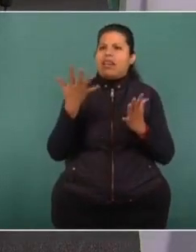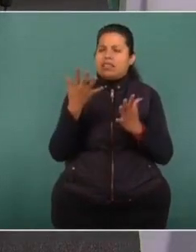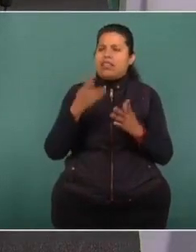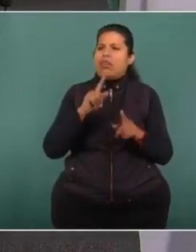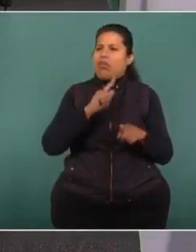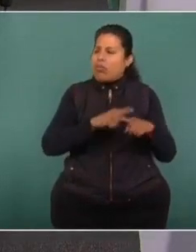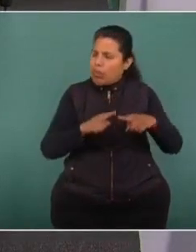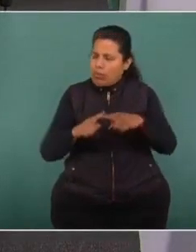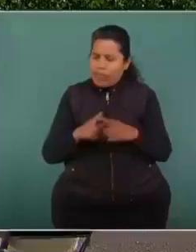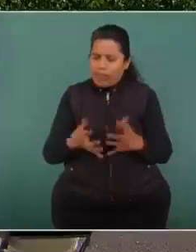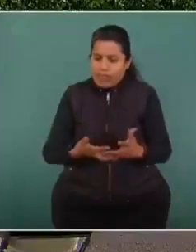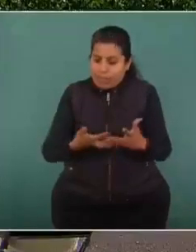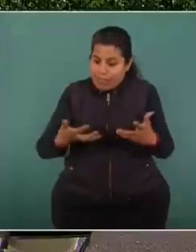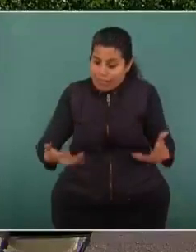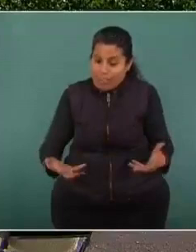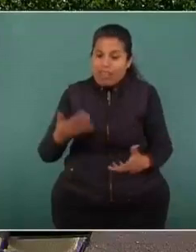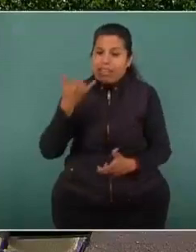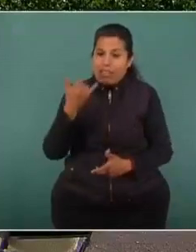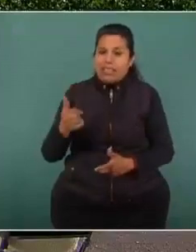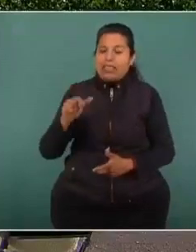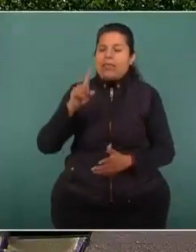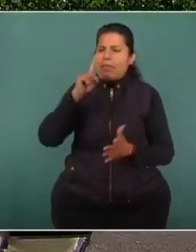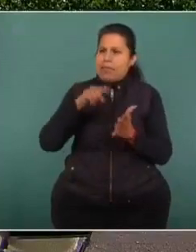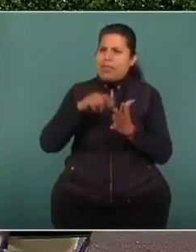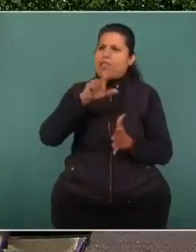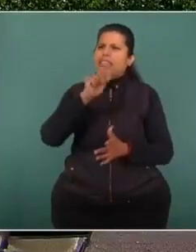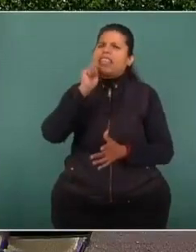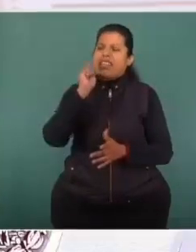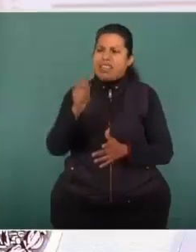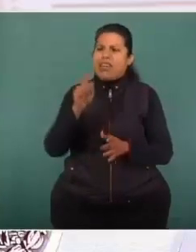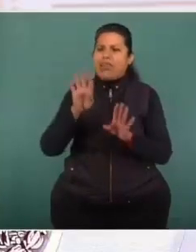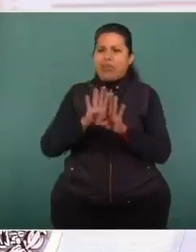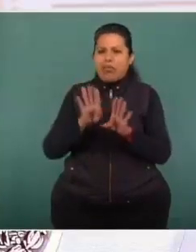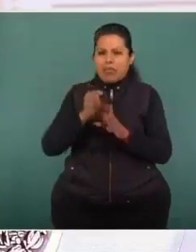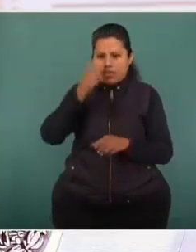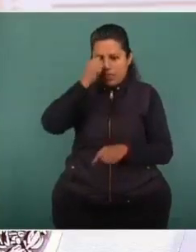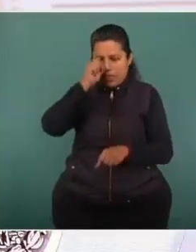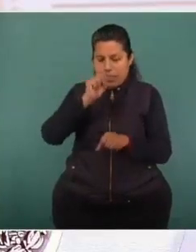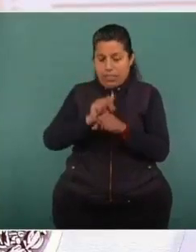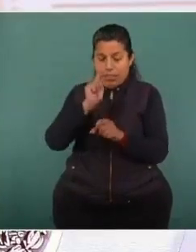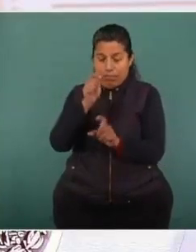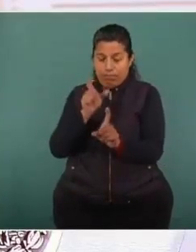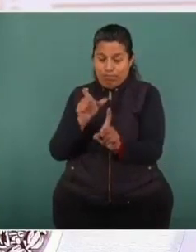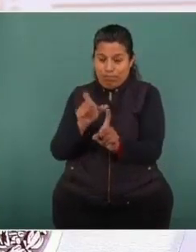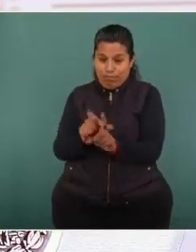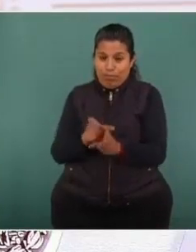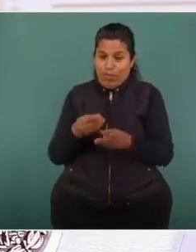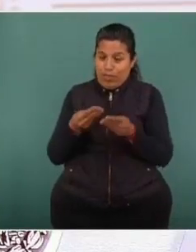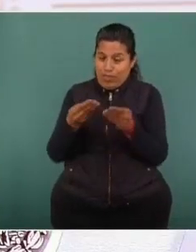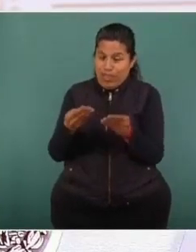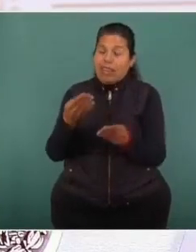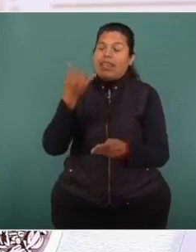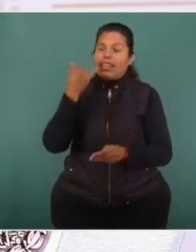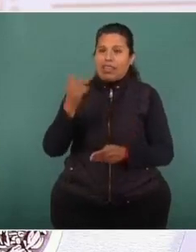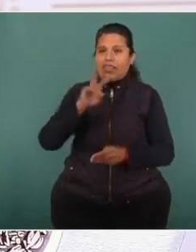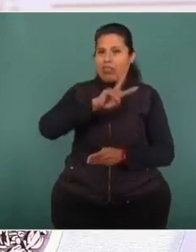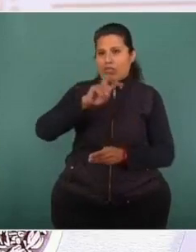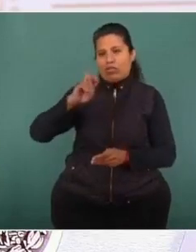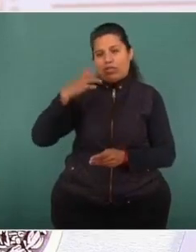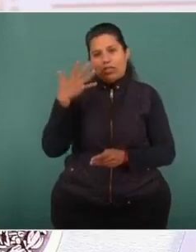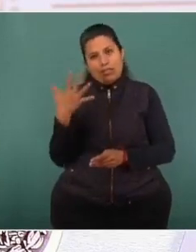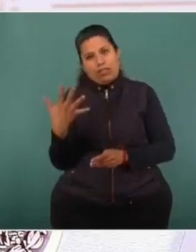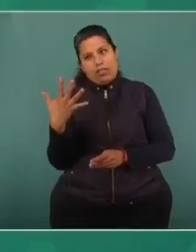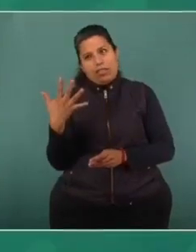Se han empleado mil 741 elementos de la Secretaría de la Defensa y de la Guardia Nacional y 205